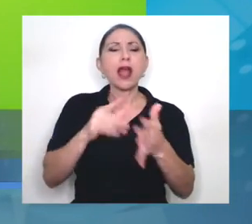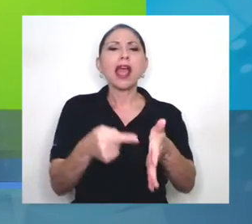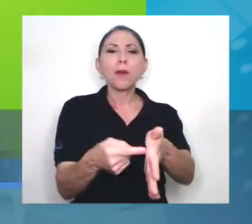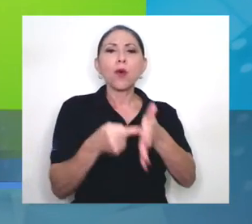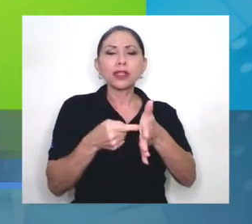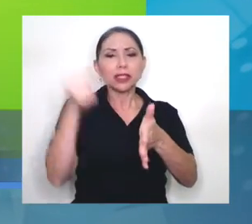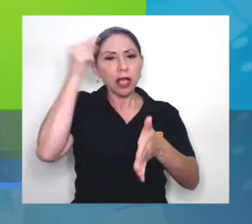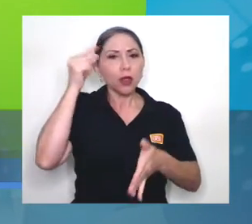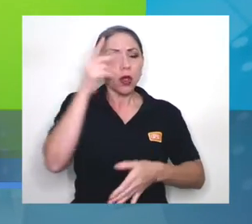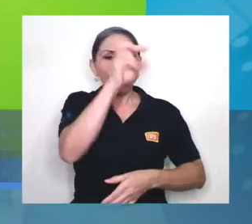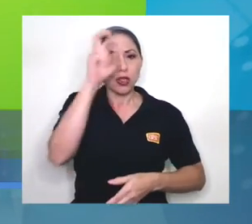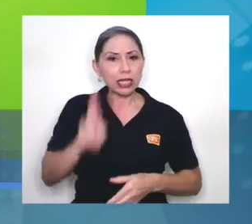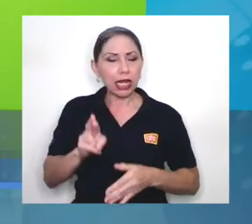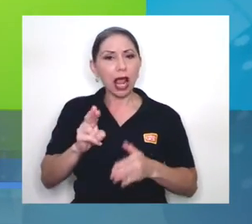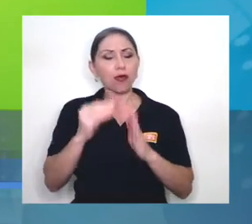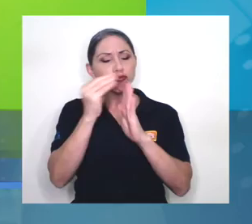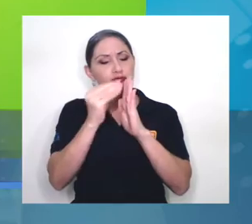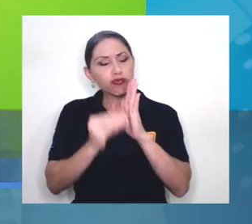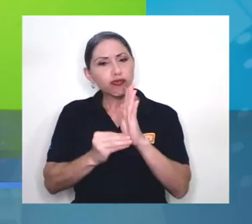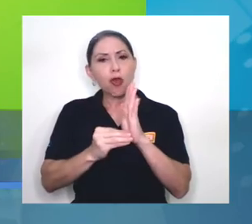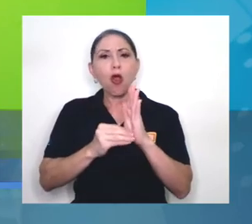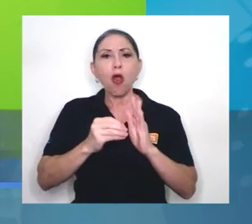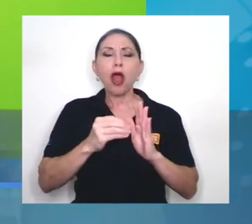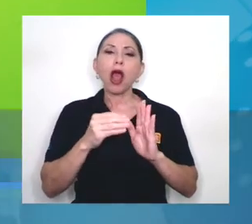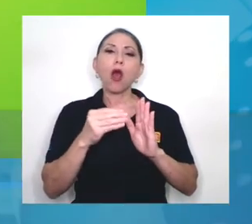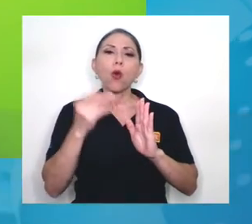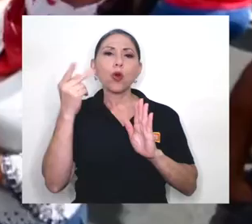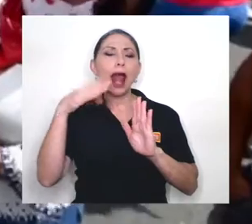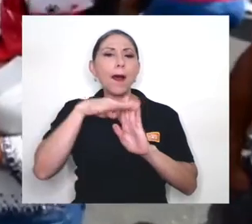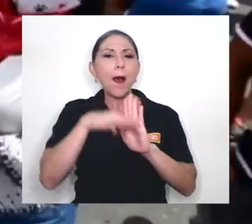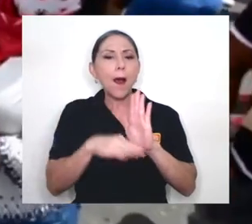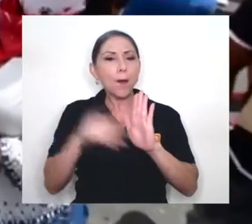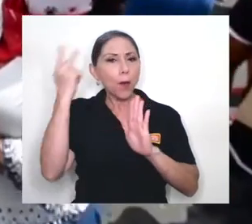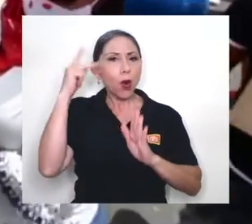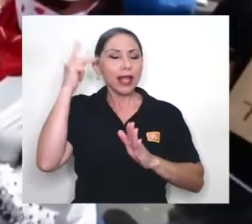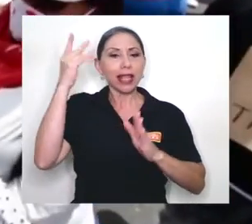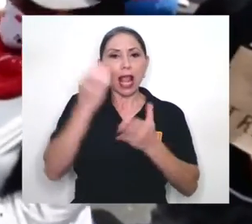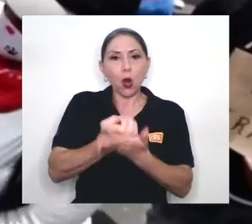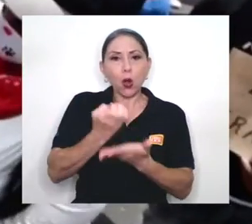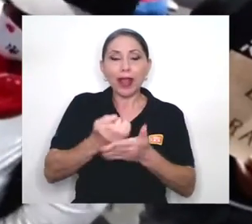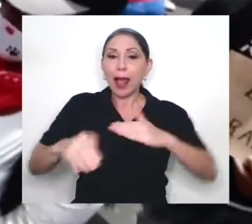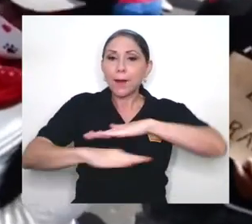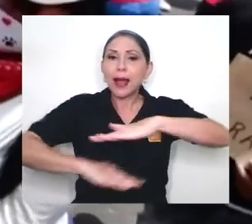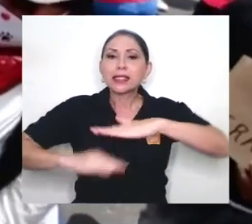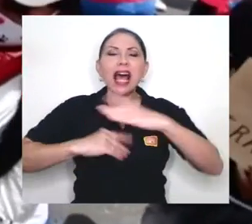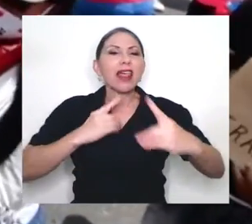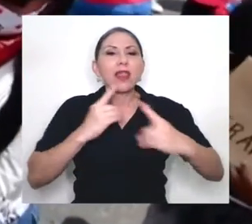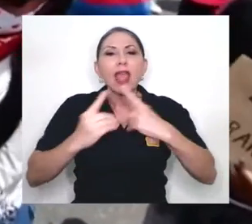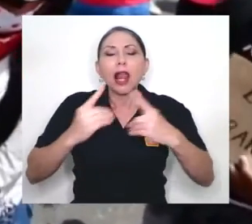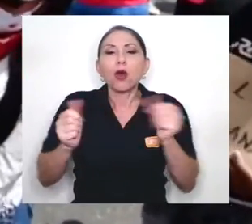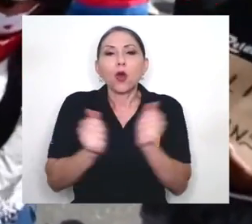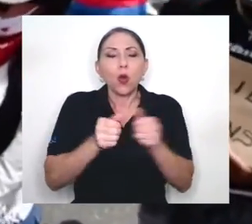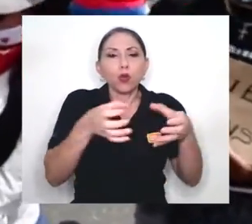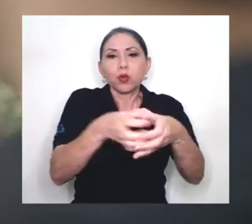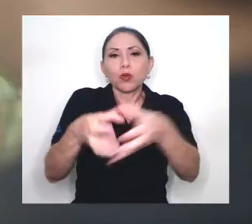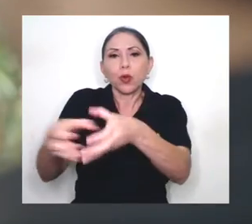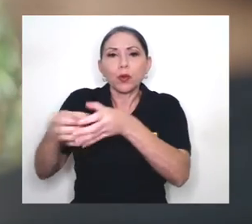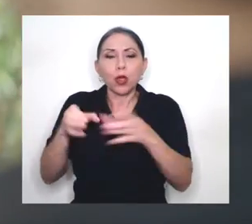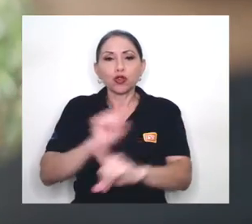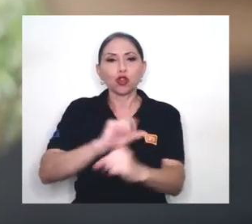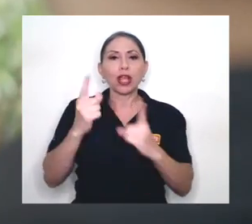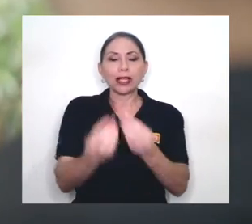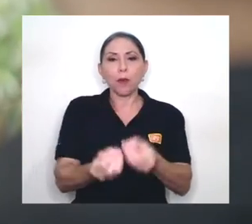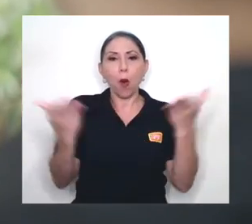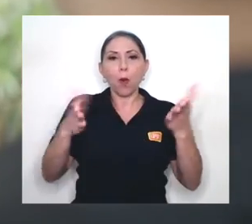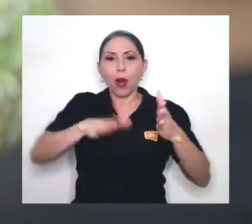la construcción de una política económica basada en el diálogo con distintos sectores sociales y populares del país. En ese